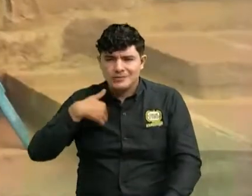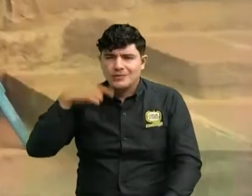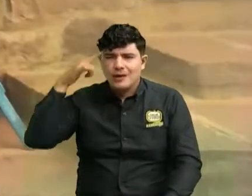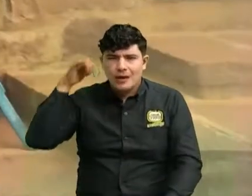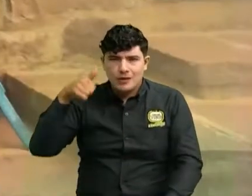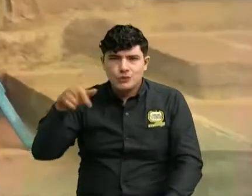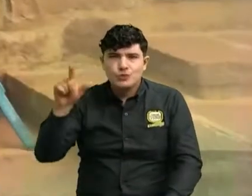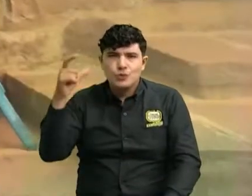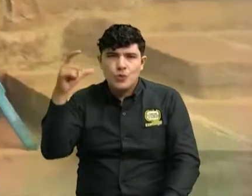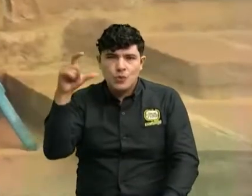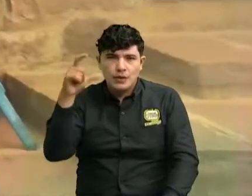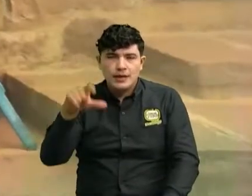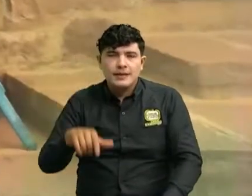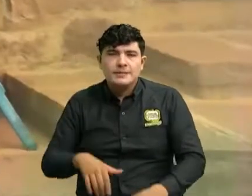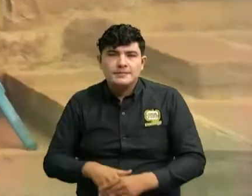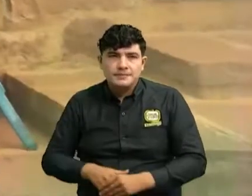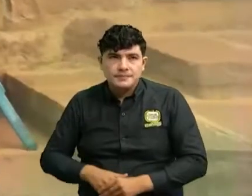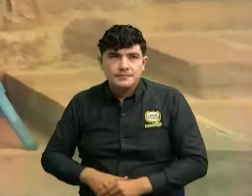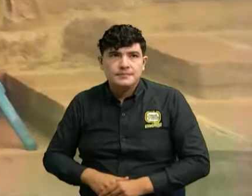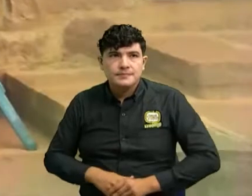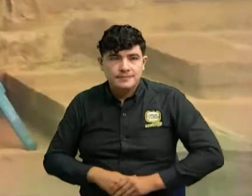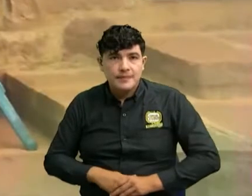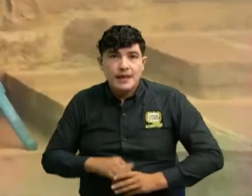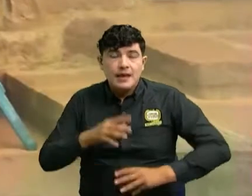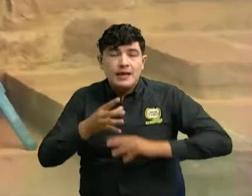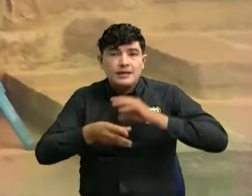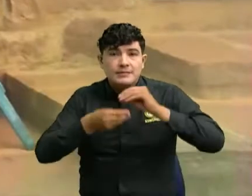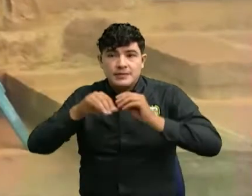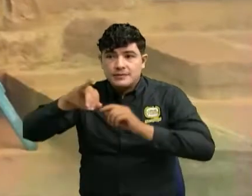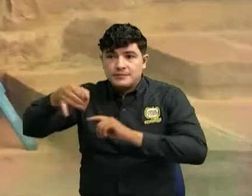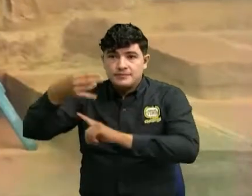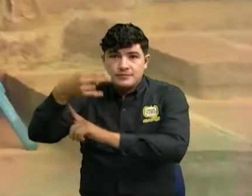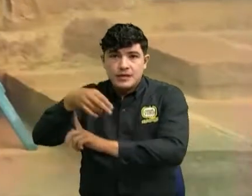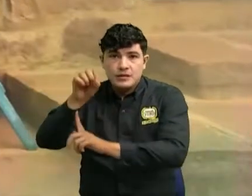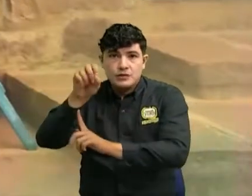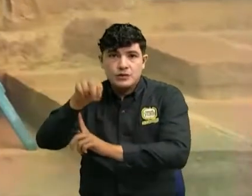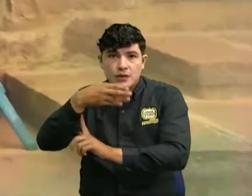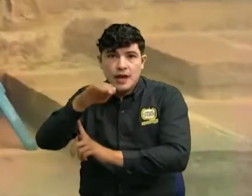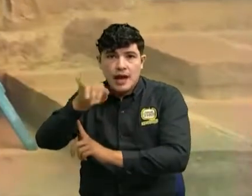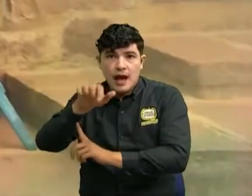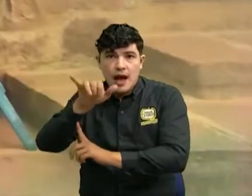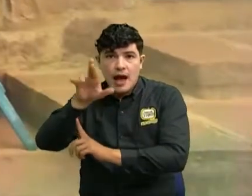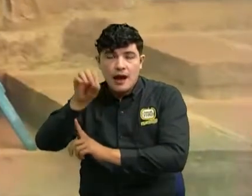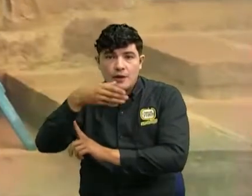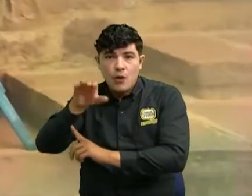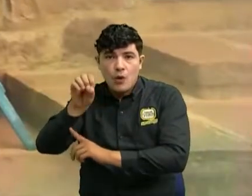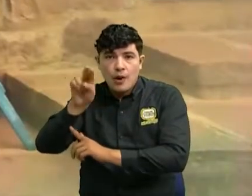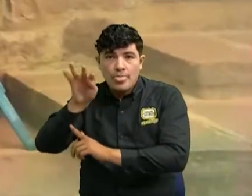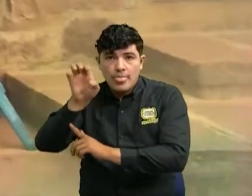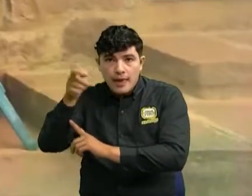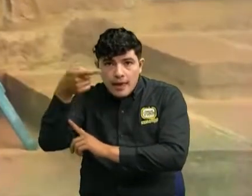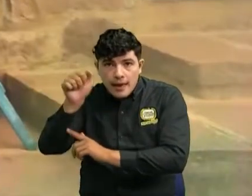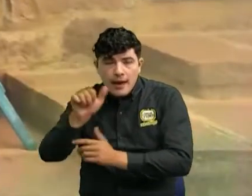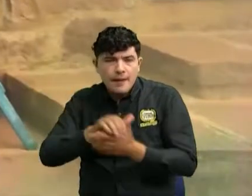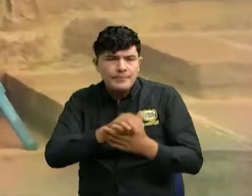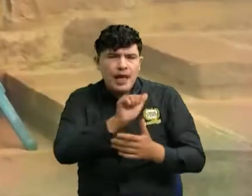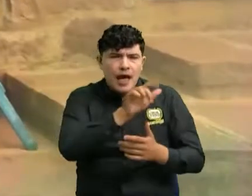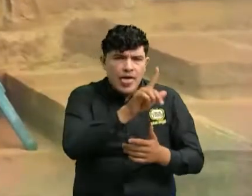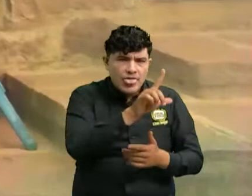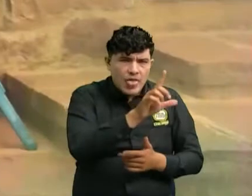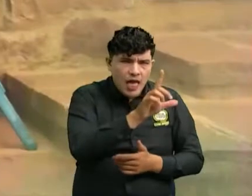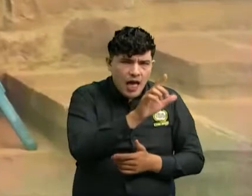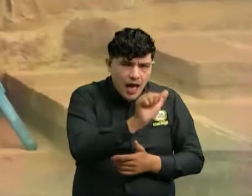Cúcuta sí de la ciudad de Cúcuta tenemos a John Jairo Ortega Tolosa Adolfo Gallardo desde la ciudad de